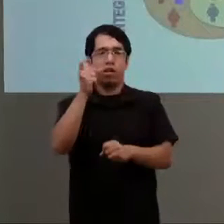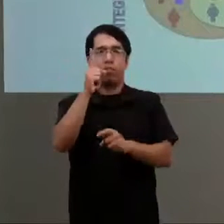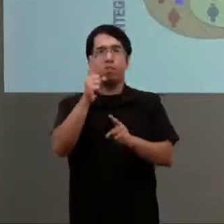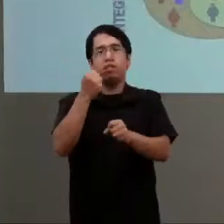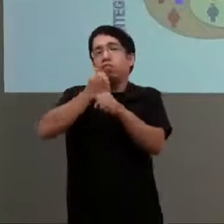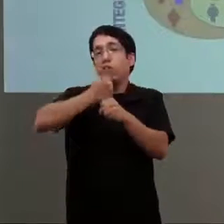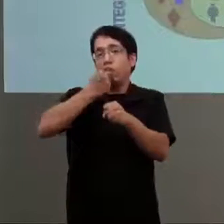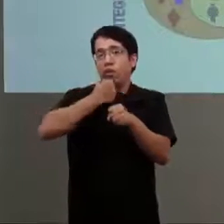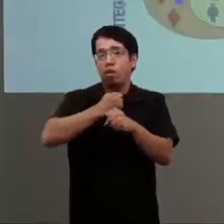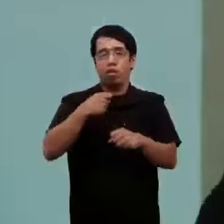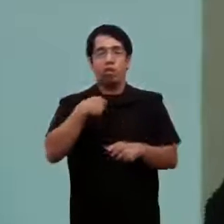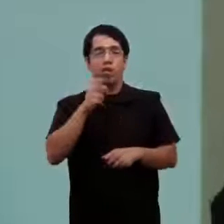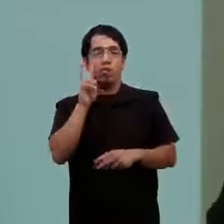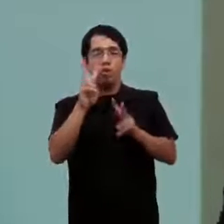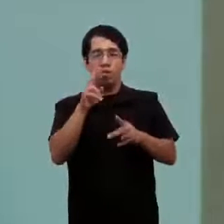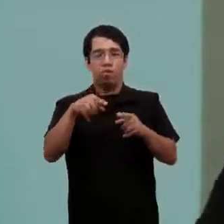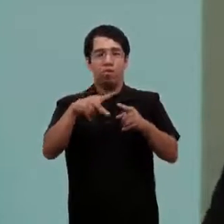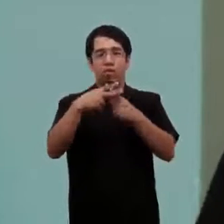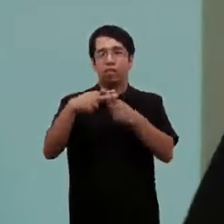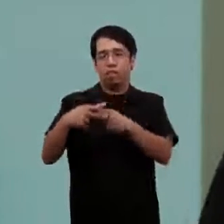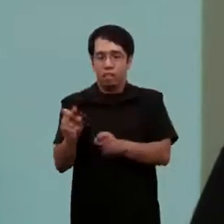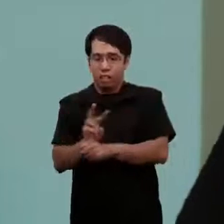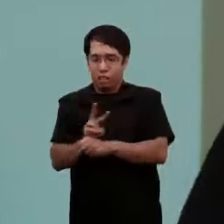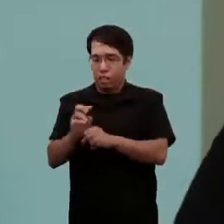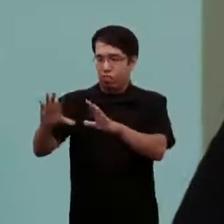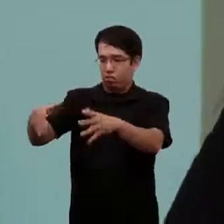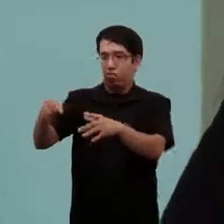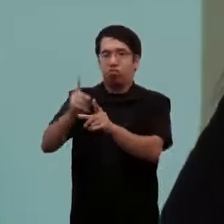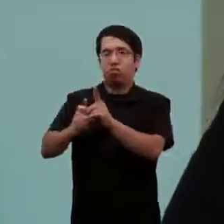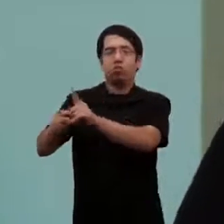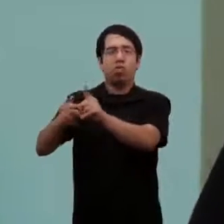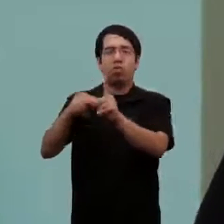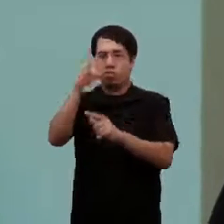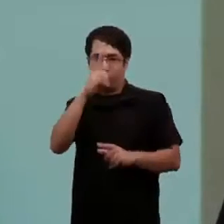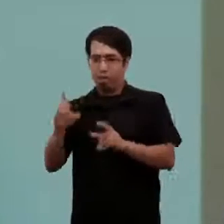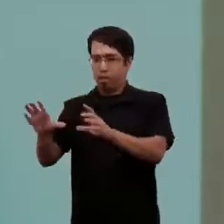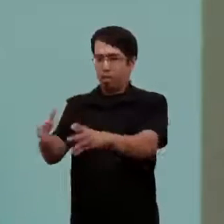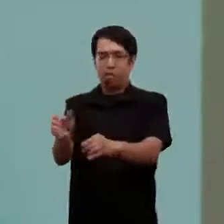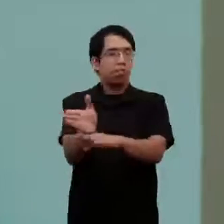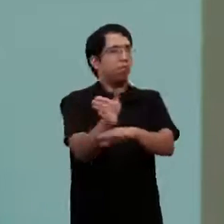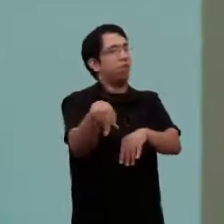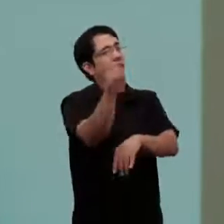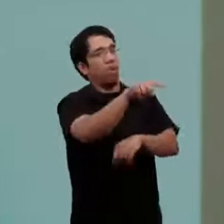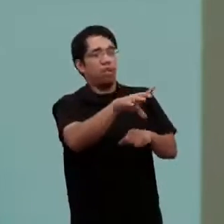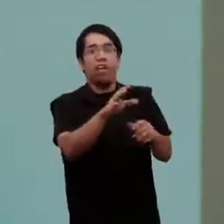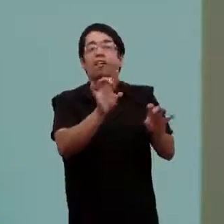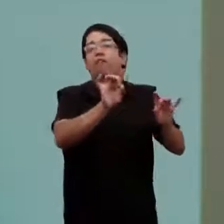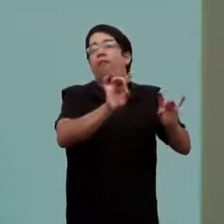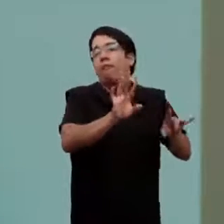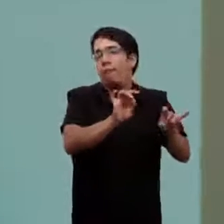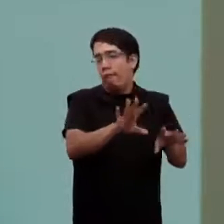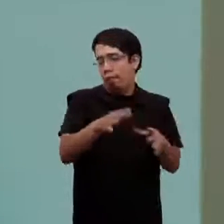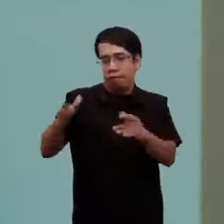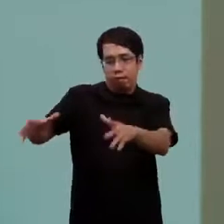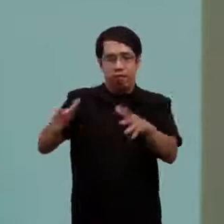laboral, que son los famosos talleres protegidos, ellos todos juntos, solos. Entonces, ahí está un poco lejos todavía esa mirada